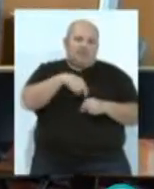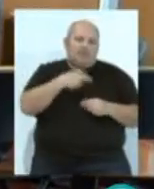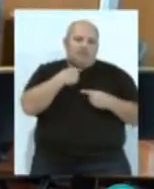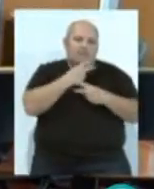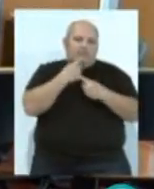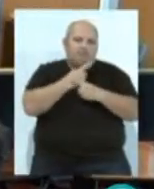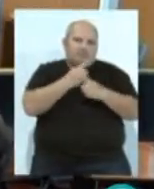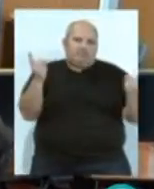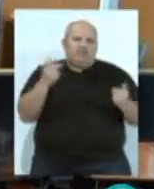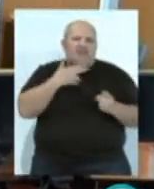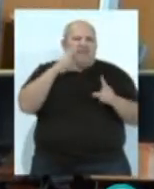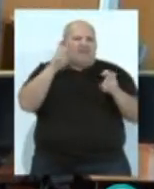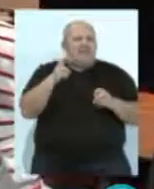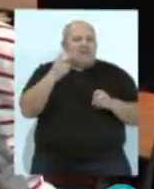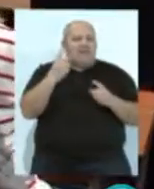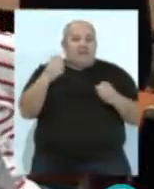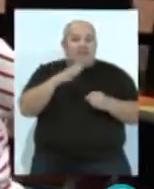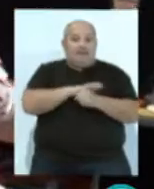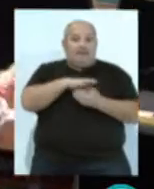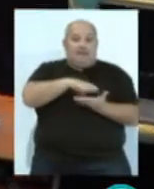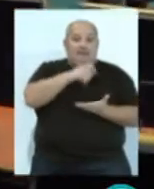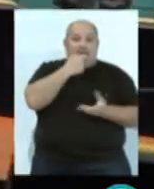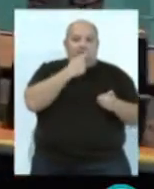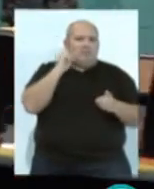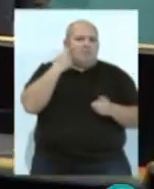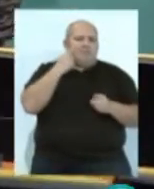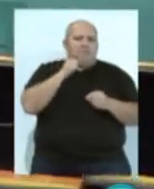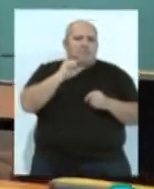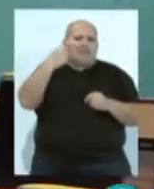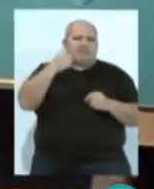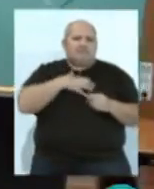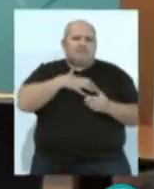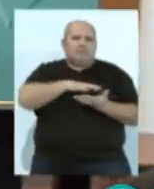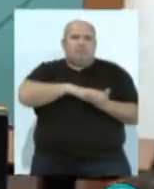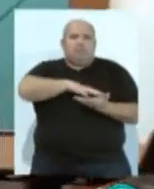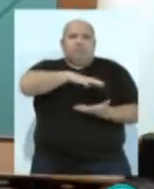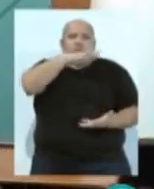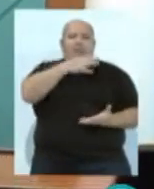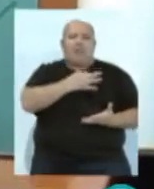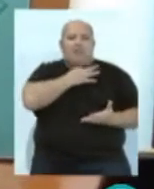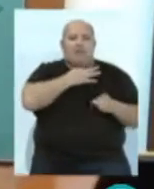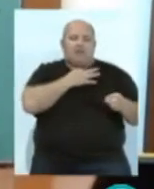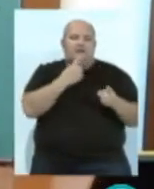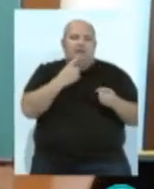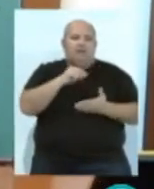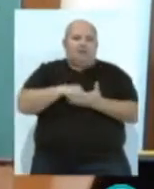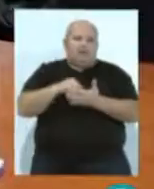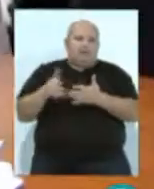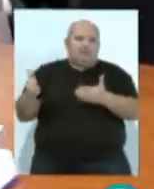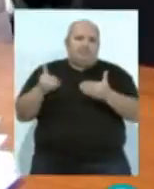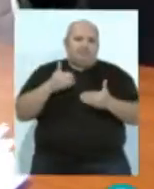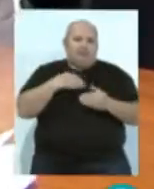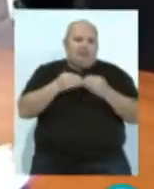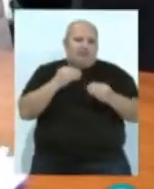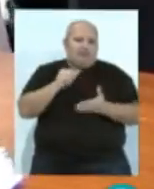andaluza, Ana Mestre, apuntado que es en esta comarca donde se ha detectado un mayor colapso del sistema y, si se necesita, se realizarán